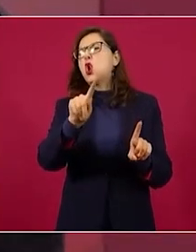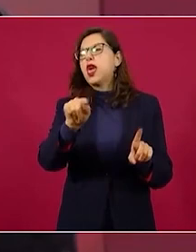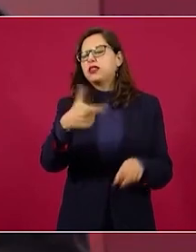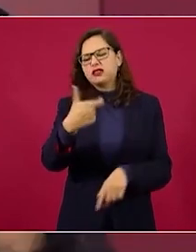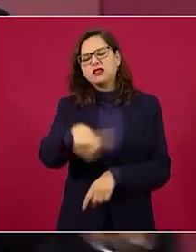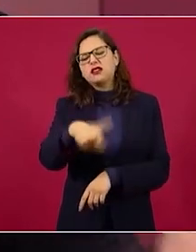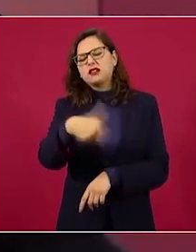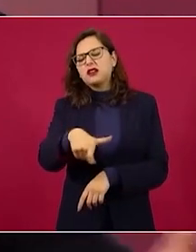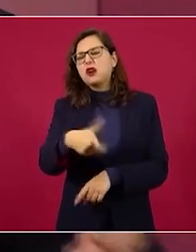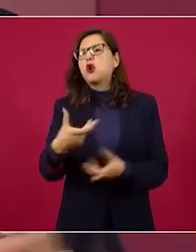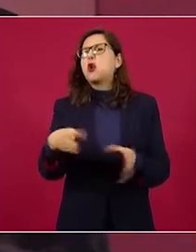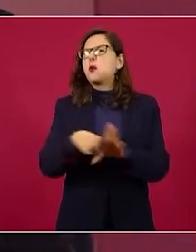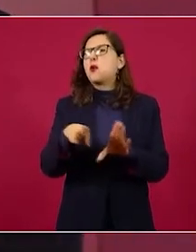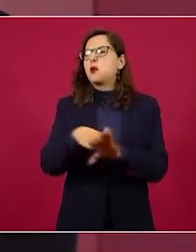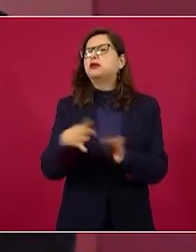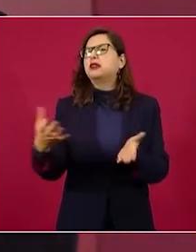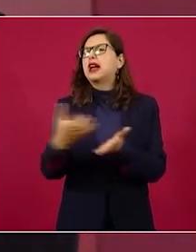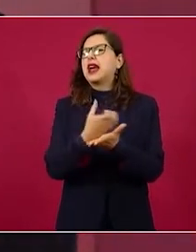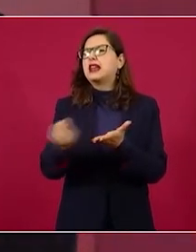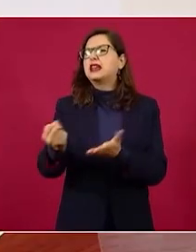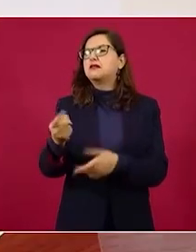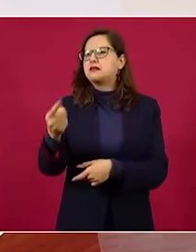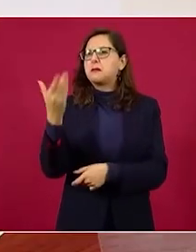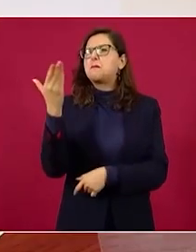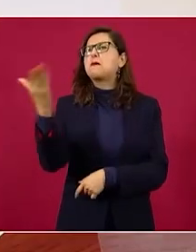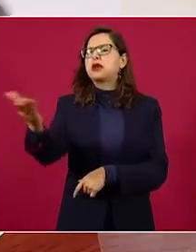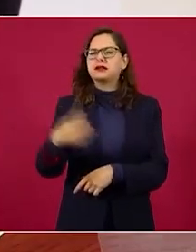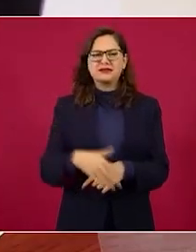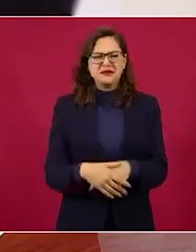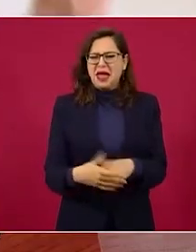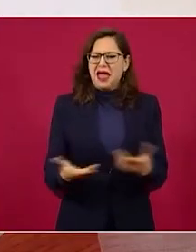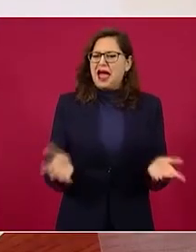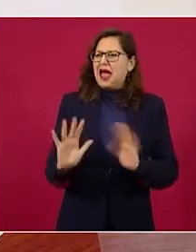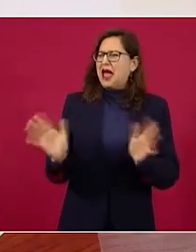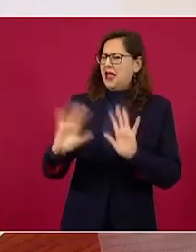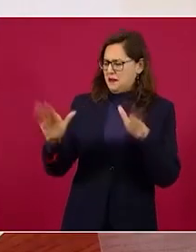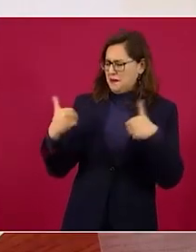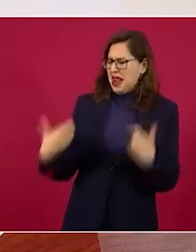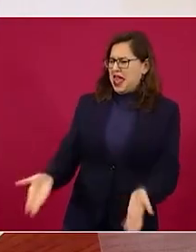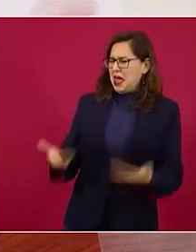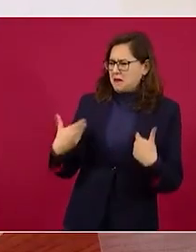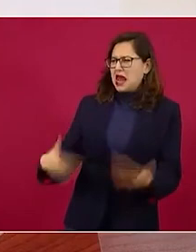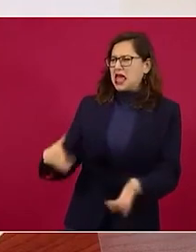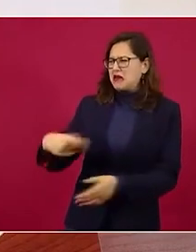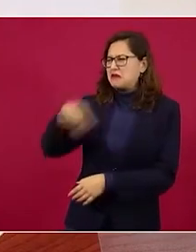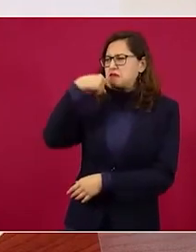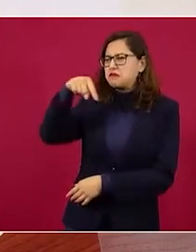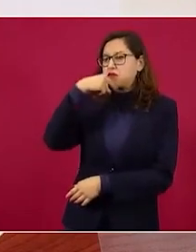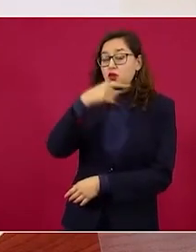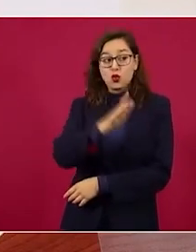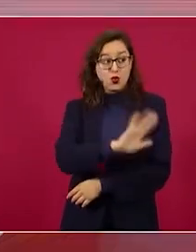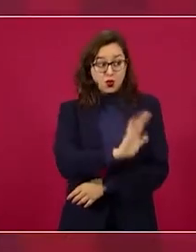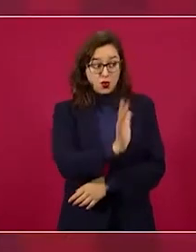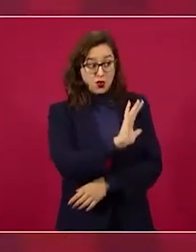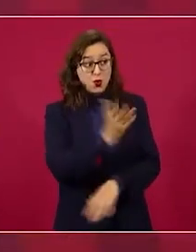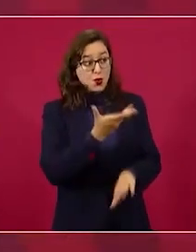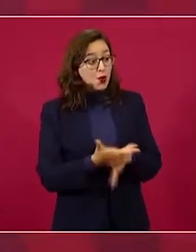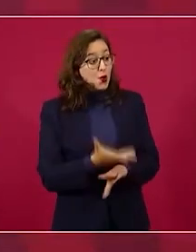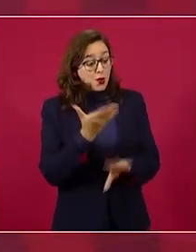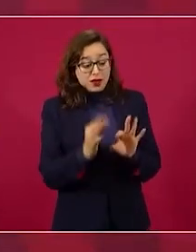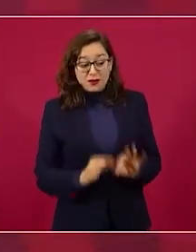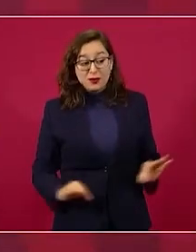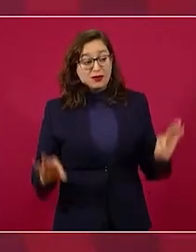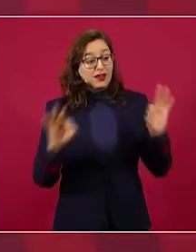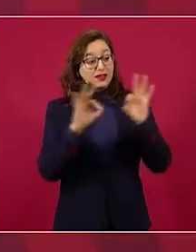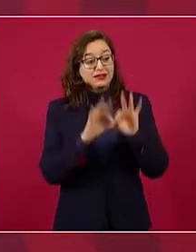porque no es Loret es todo lo que representa a mí me dio mucho gusto repito